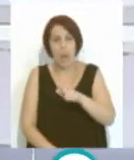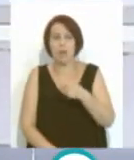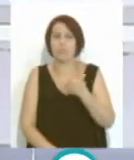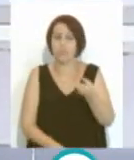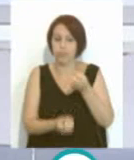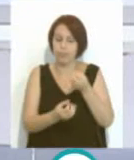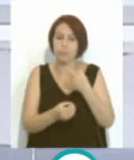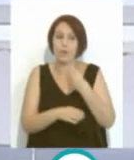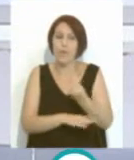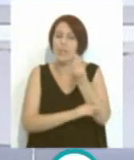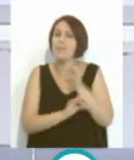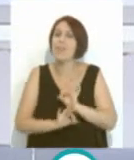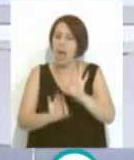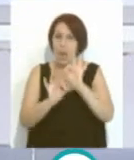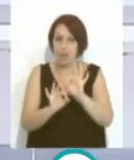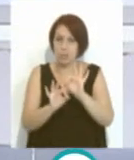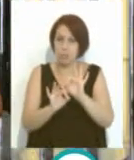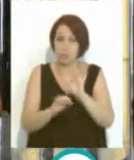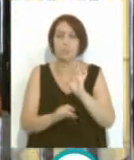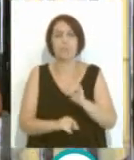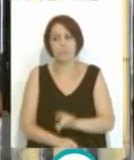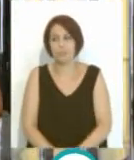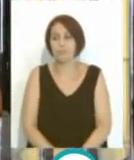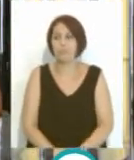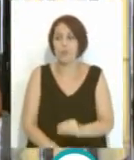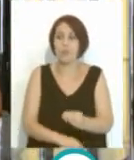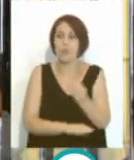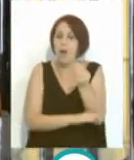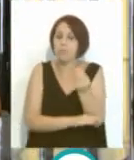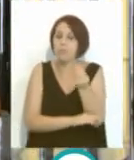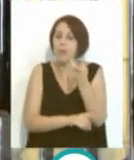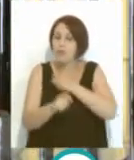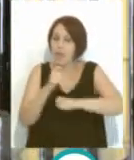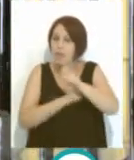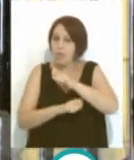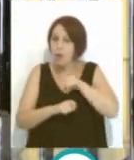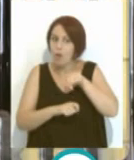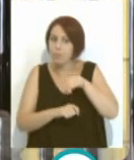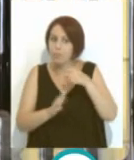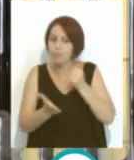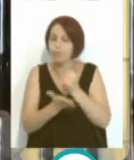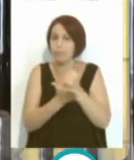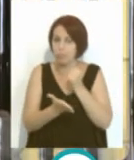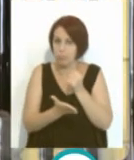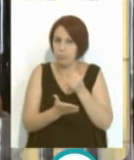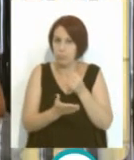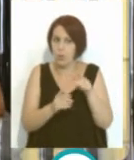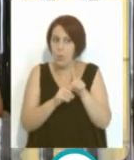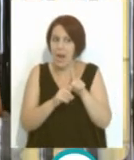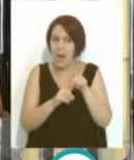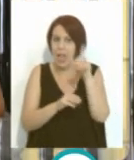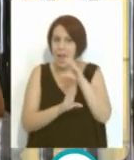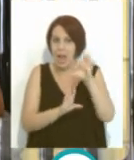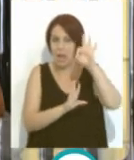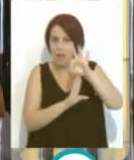trofeo que se ha hecho especial, ¿no? Así es. El trofeo, digamos, sí de la peña, el emblema es lo que sería la parte de arriba.